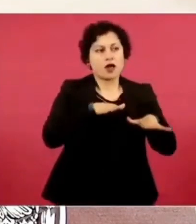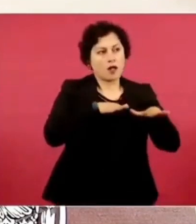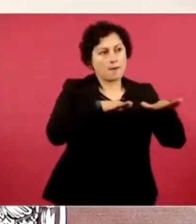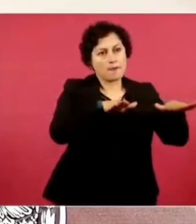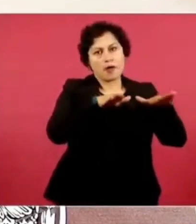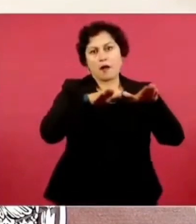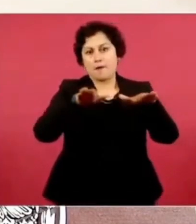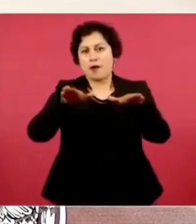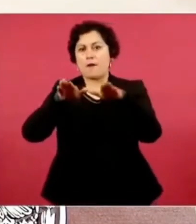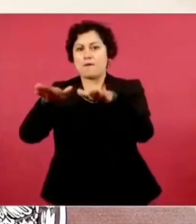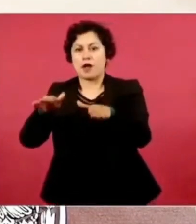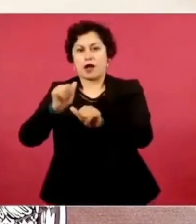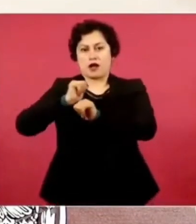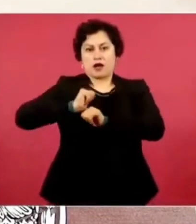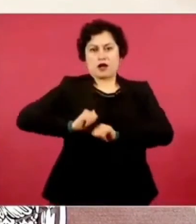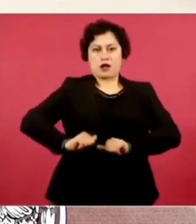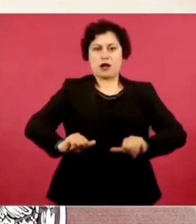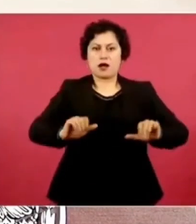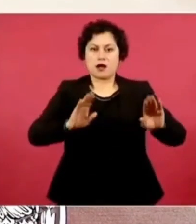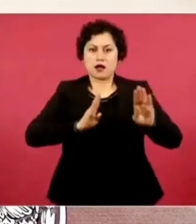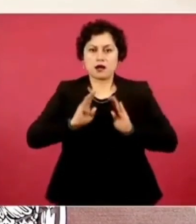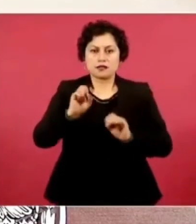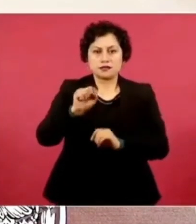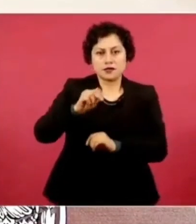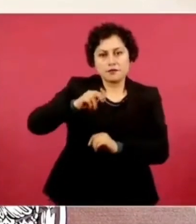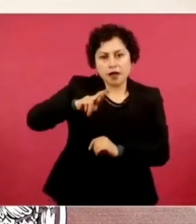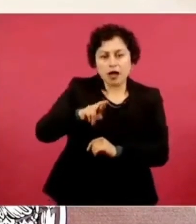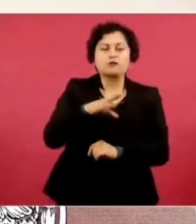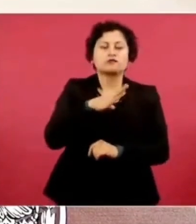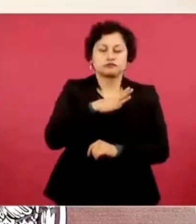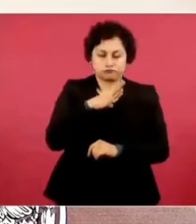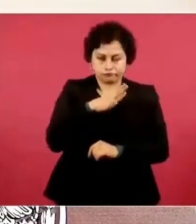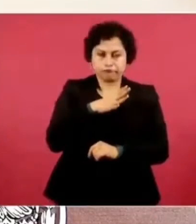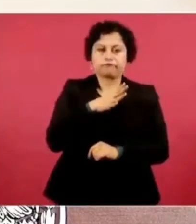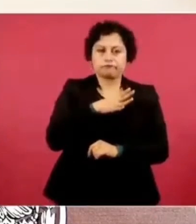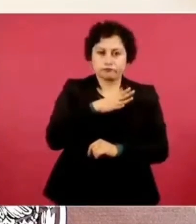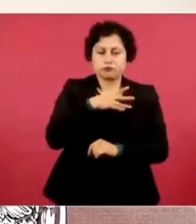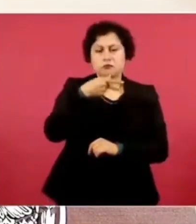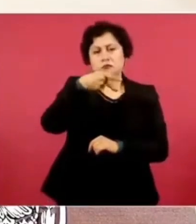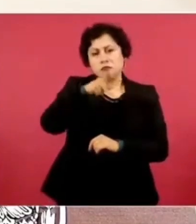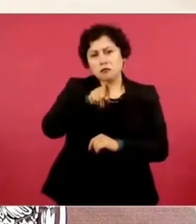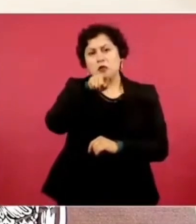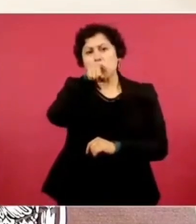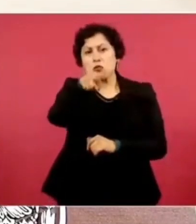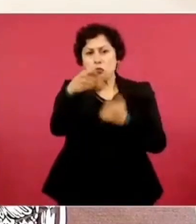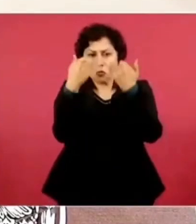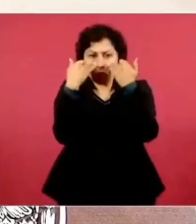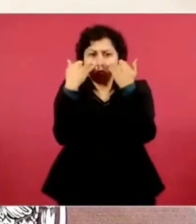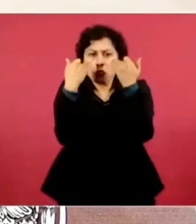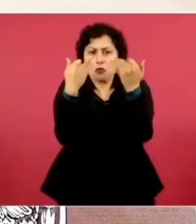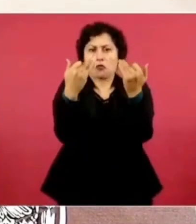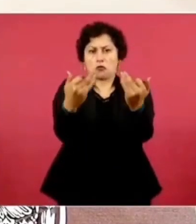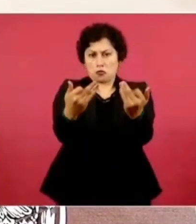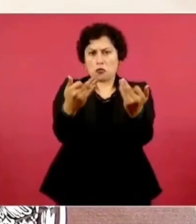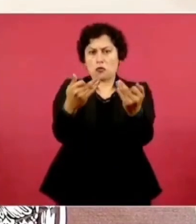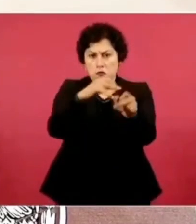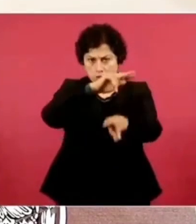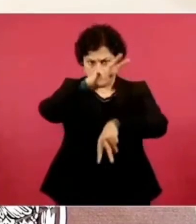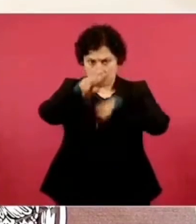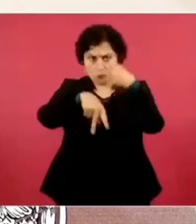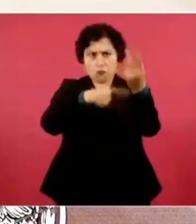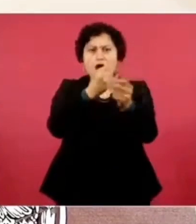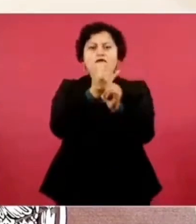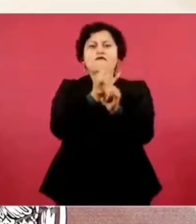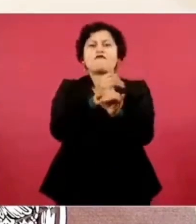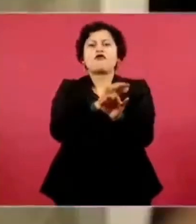donde la Marina está controlándolo. Pero para que usted mismo tenga la información